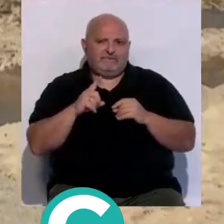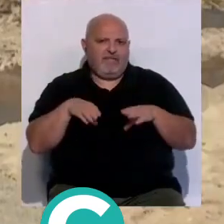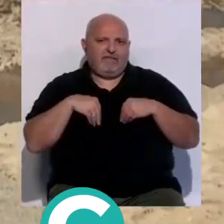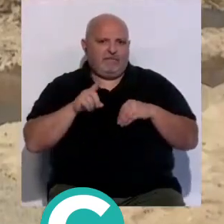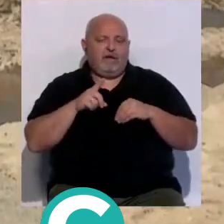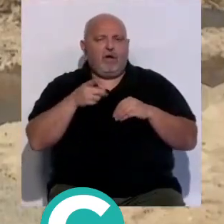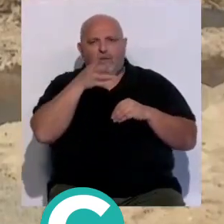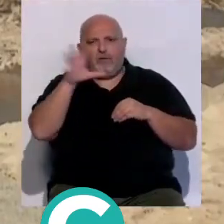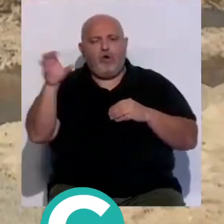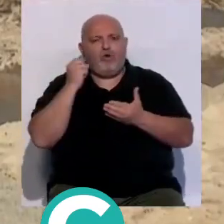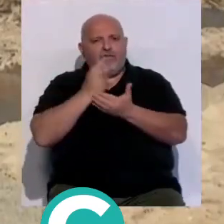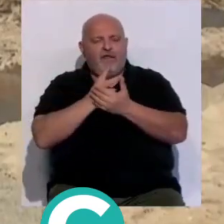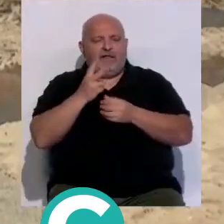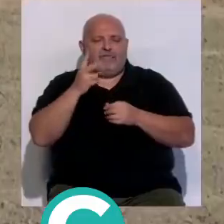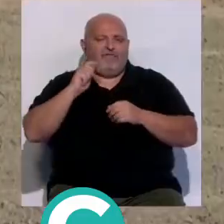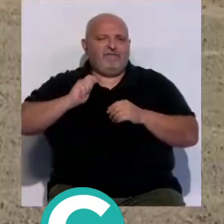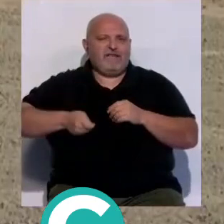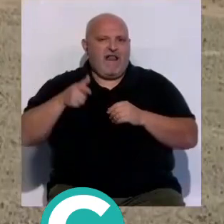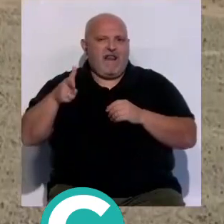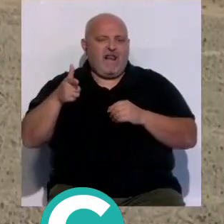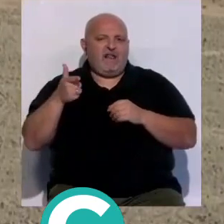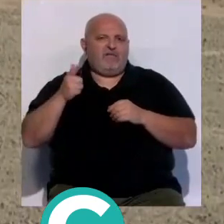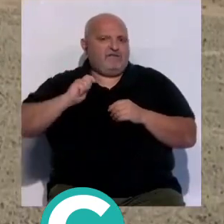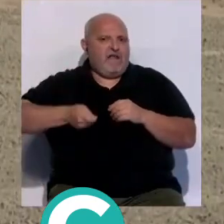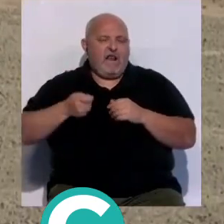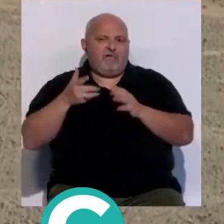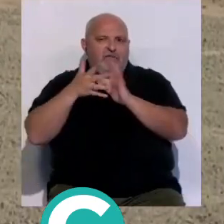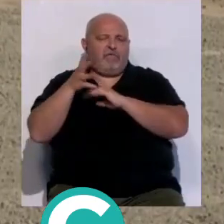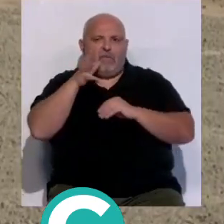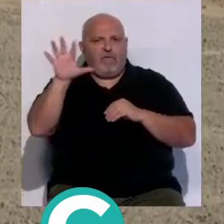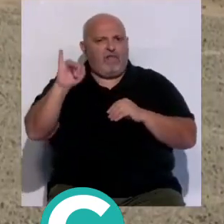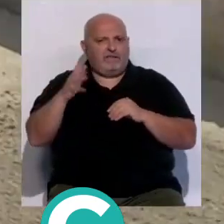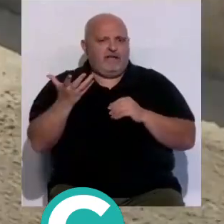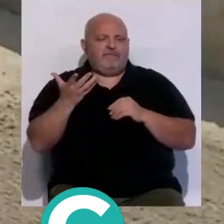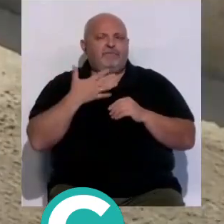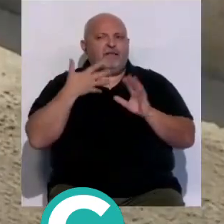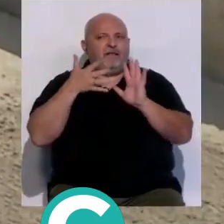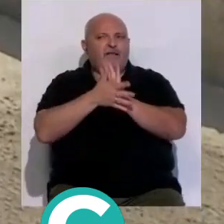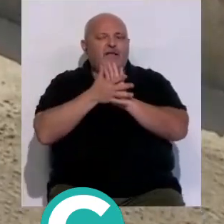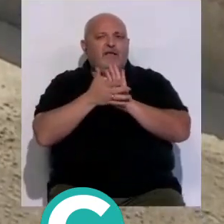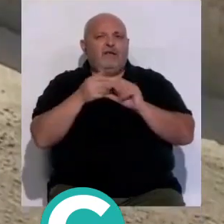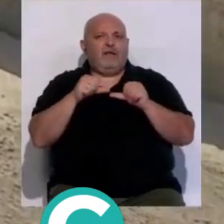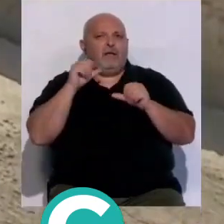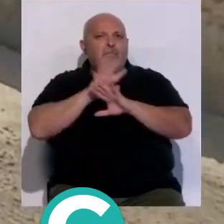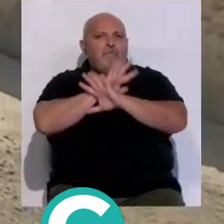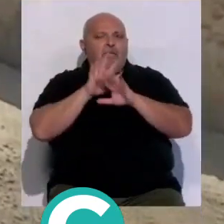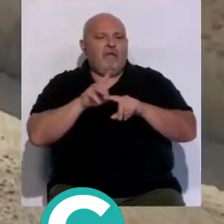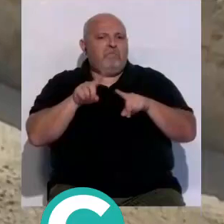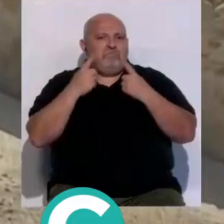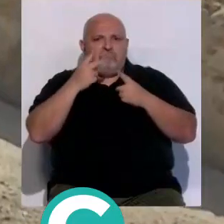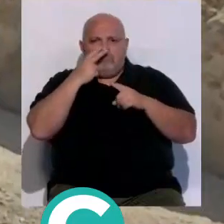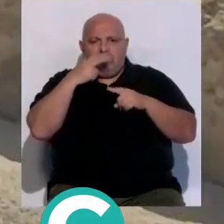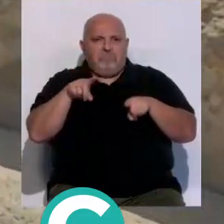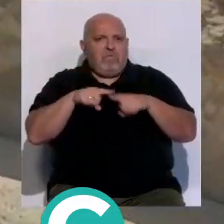hemos recurrido otra vez a la fiscalía porque es que está también en fiscalía que lo denunciamos entonces todo lo que hemos hecho parece que no les